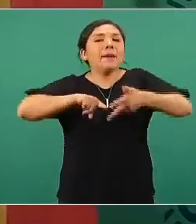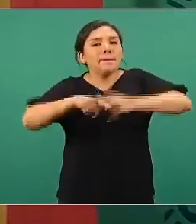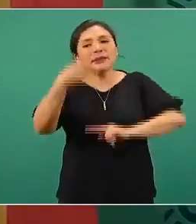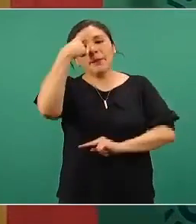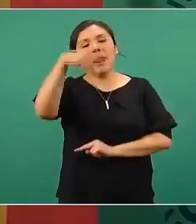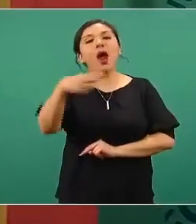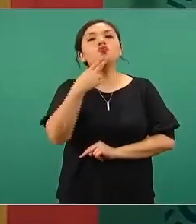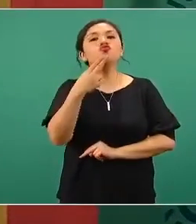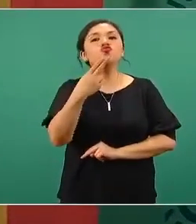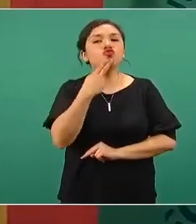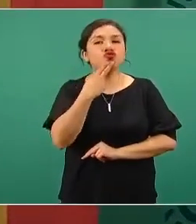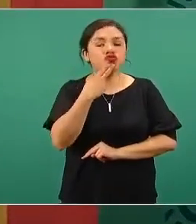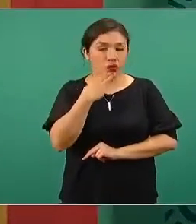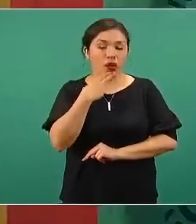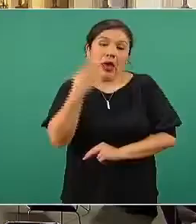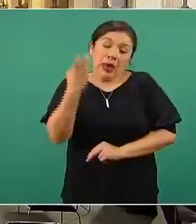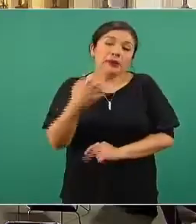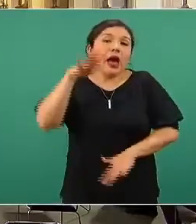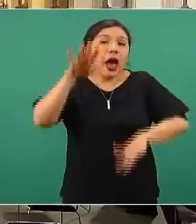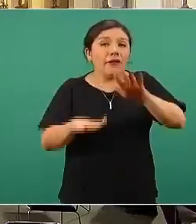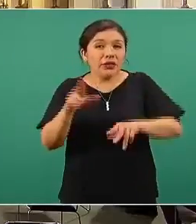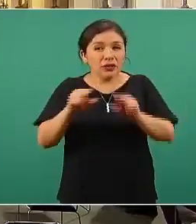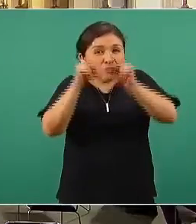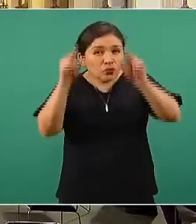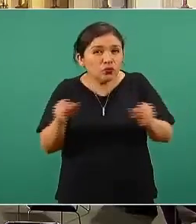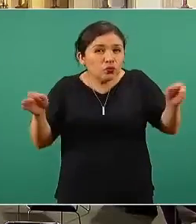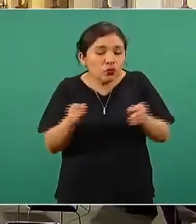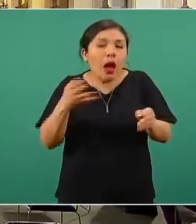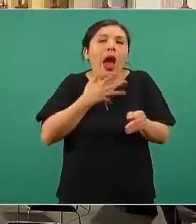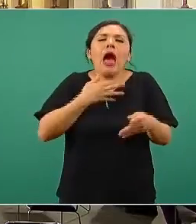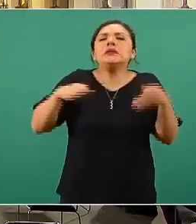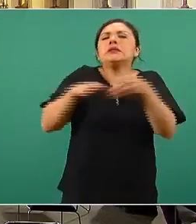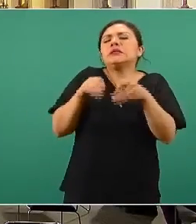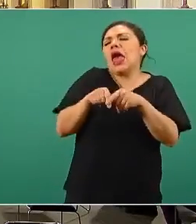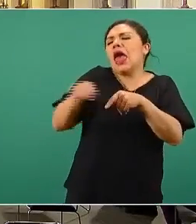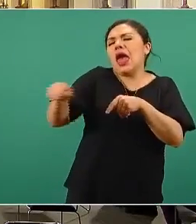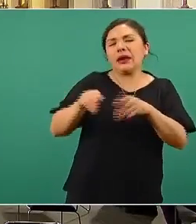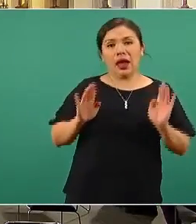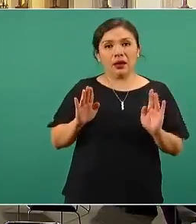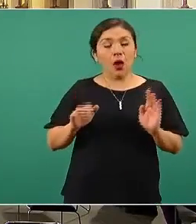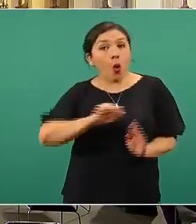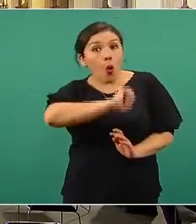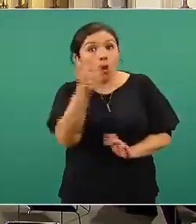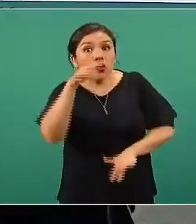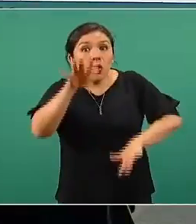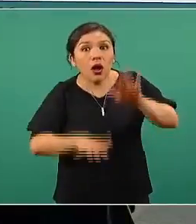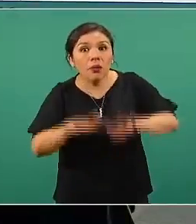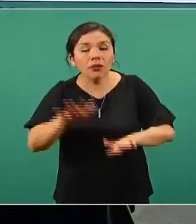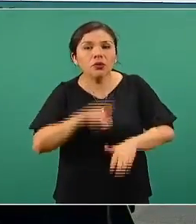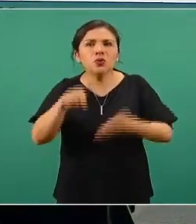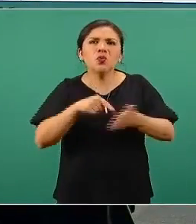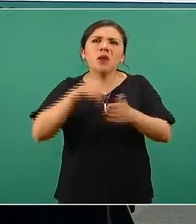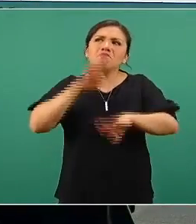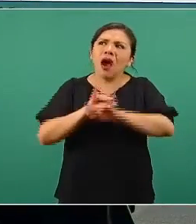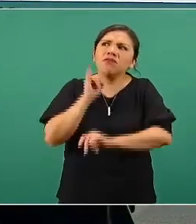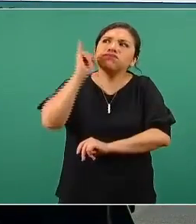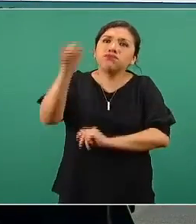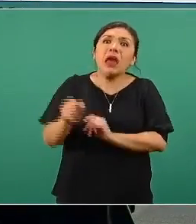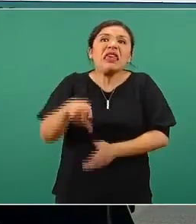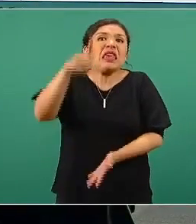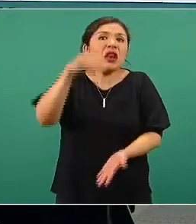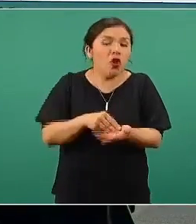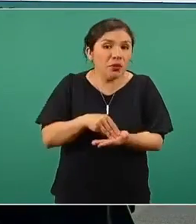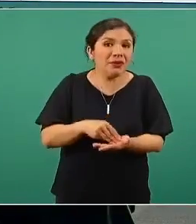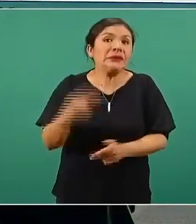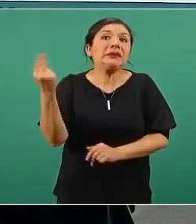y en algunos casos el refrigerador está cerca, en otros casos está a algunos kilómetros de distancia